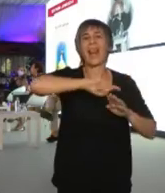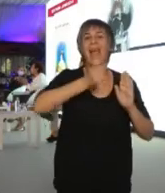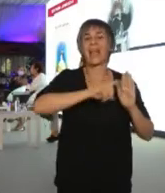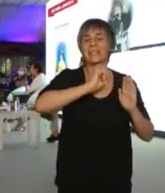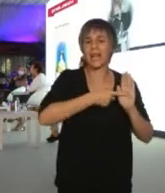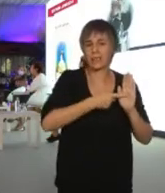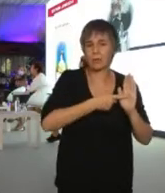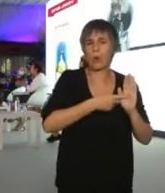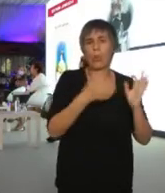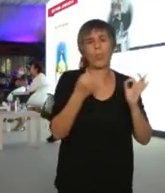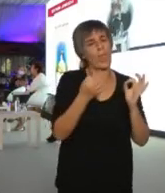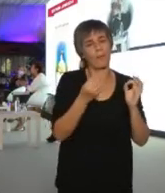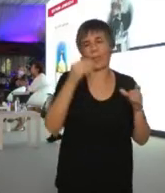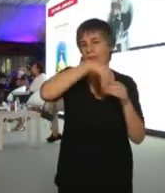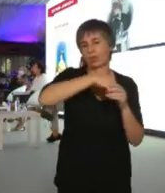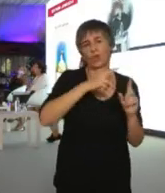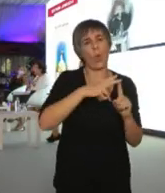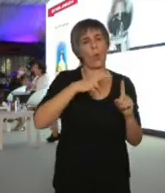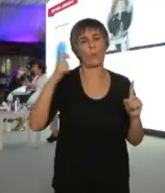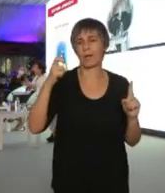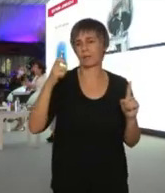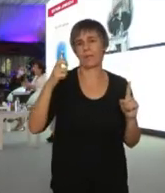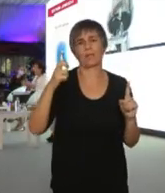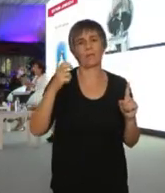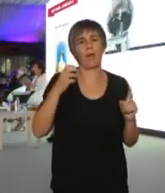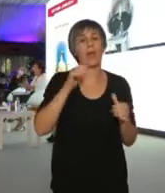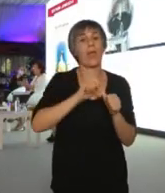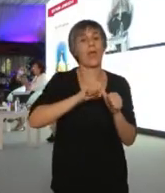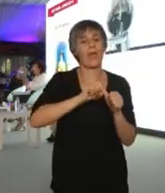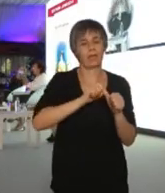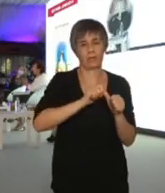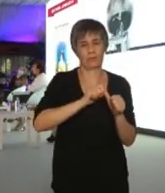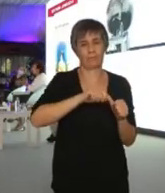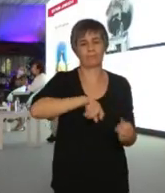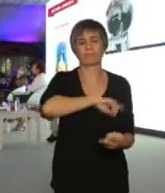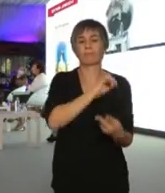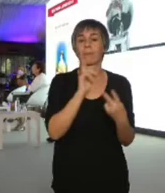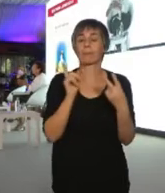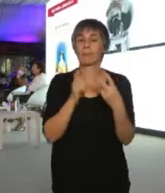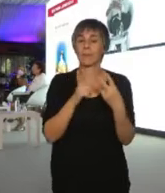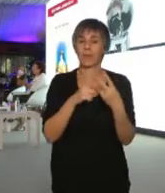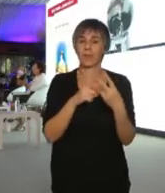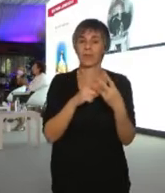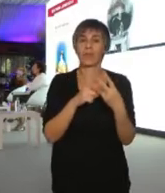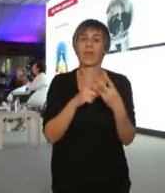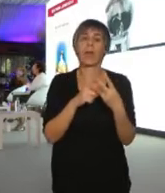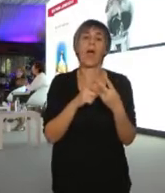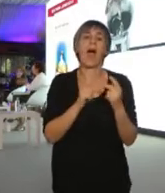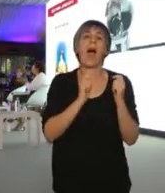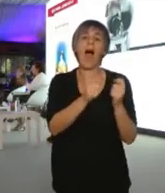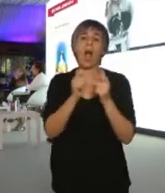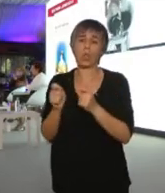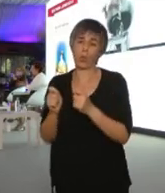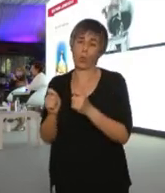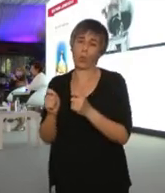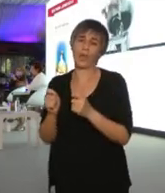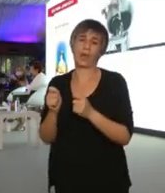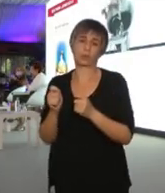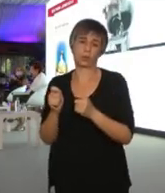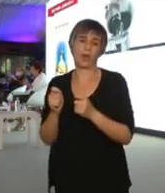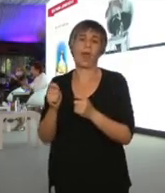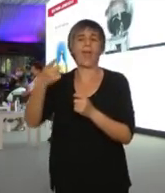perspectiva de género y otra es que la judicatura aplique la